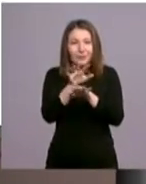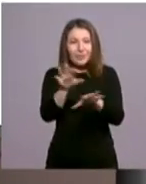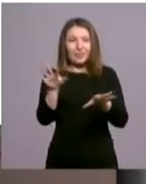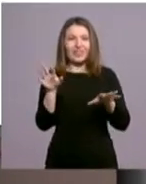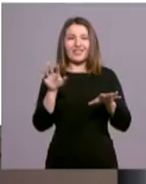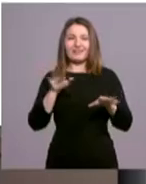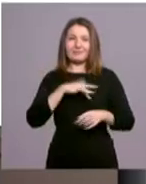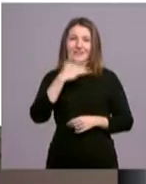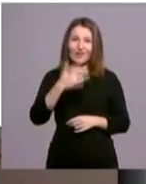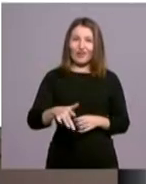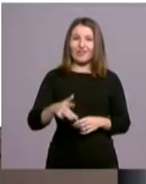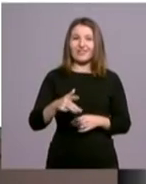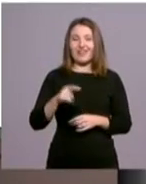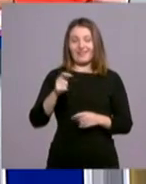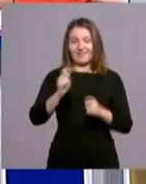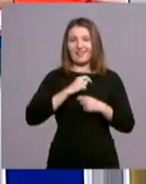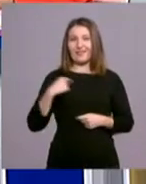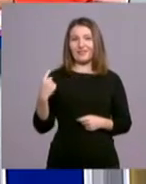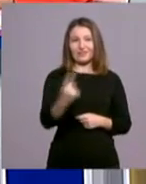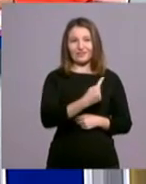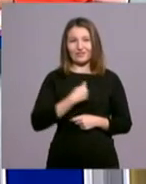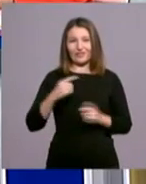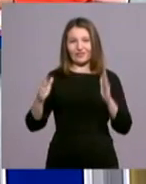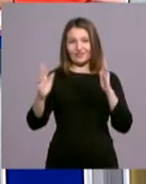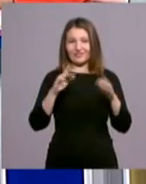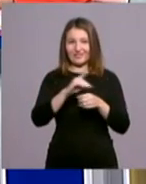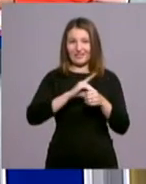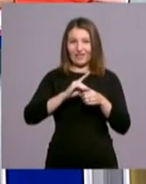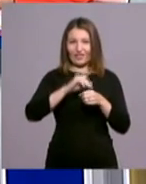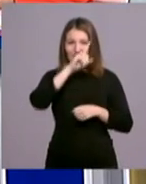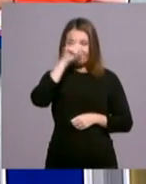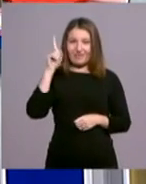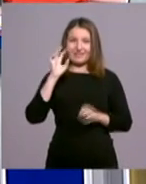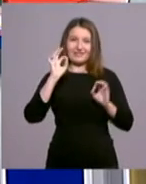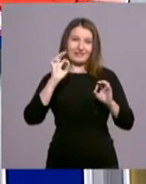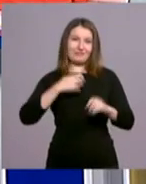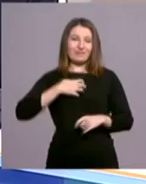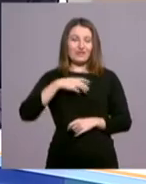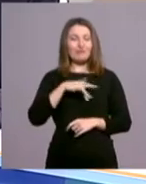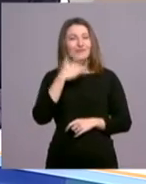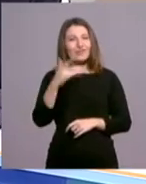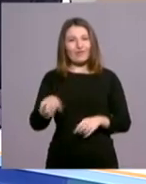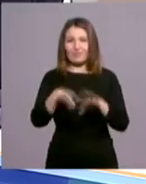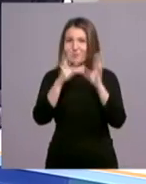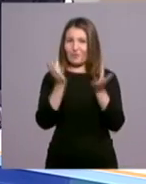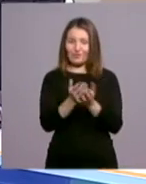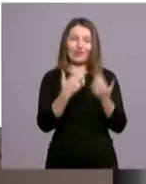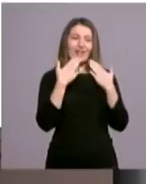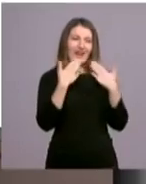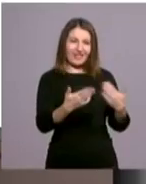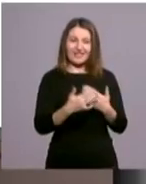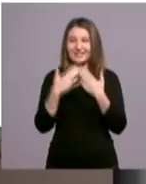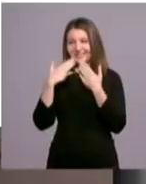misericordia que nos traéis a todos en nuestra diócesis de Madrid y los misiones de la misericordia en todo el mundo. Gracias.